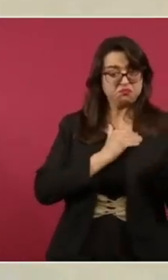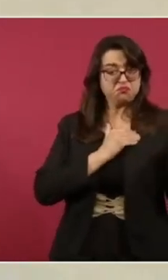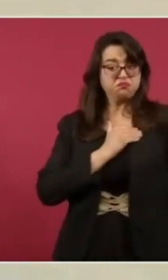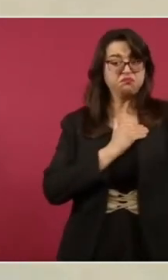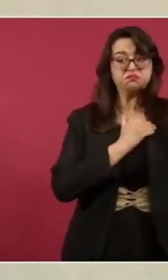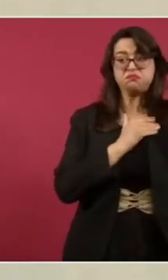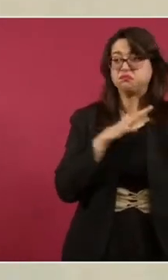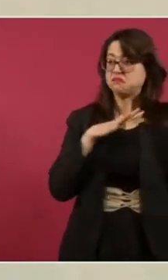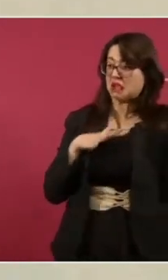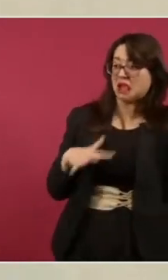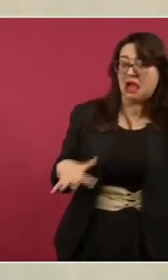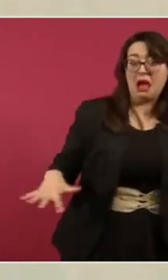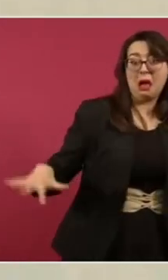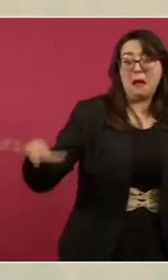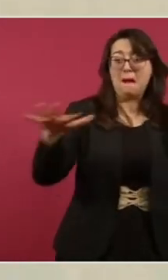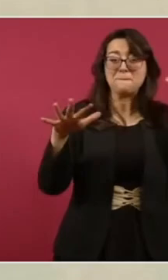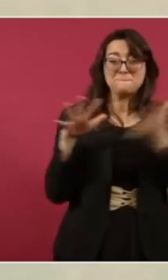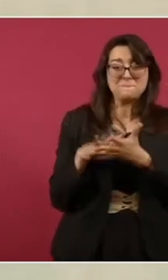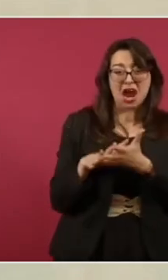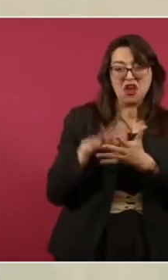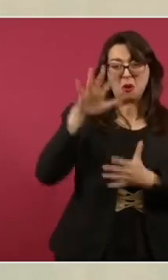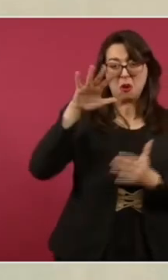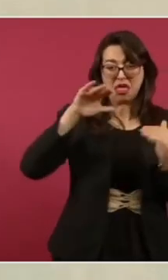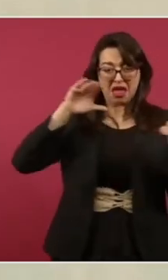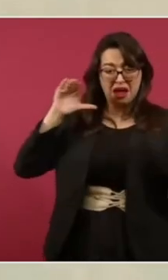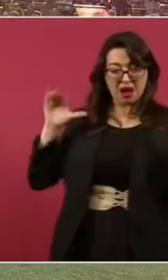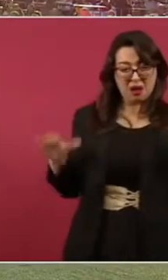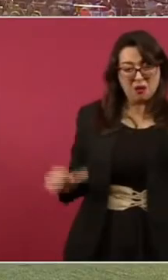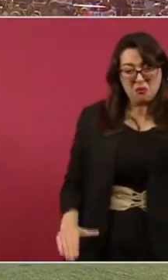el empobrecimiento de las mayorías.